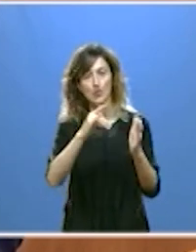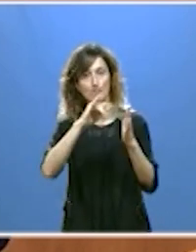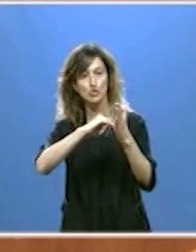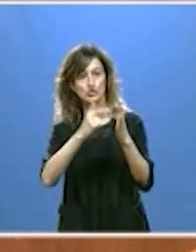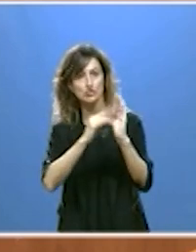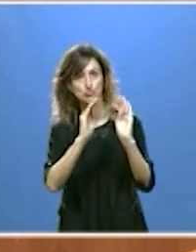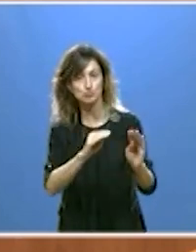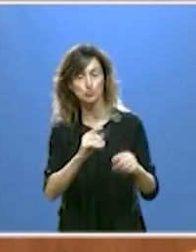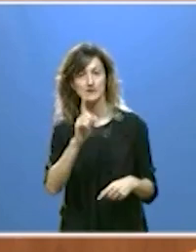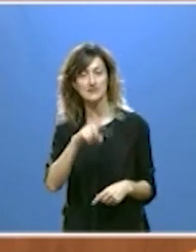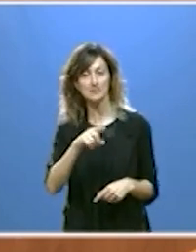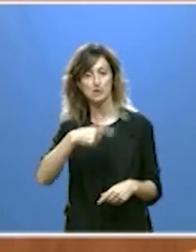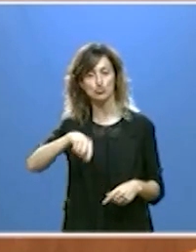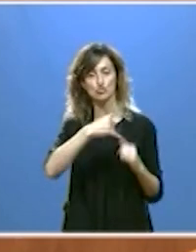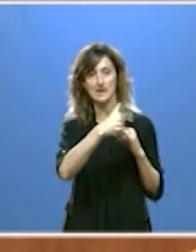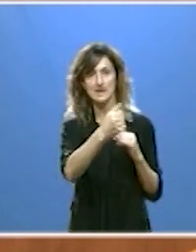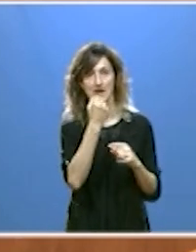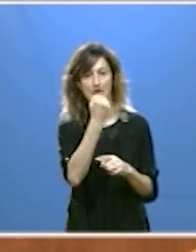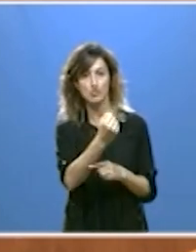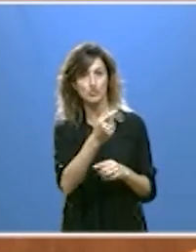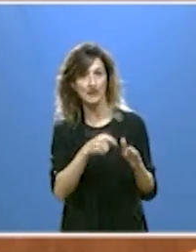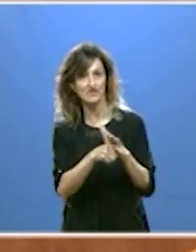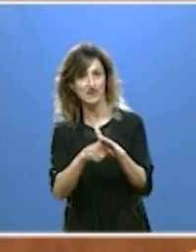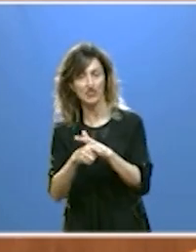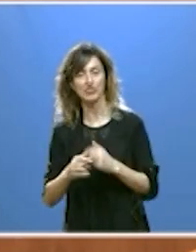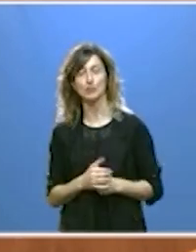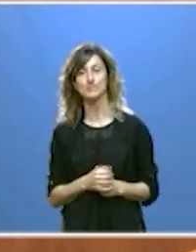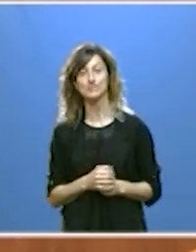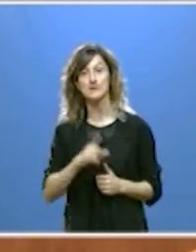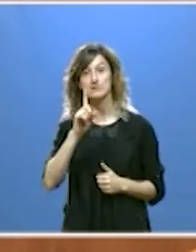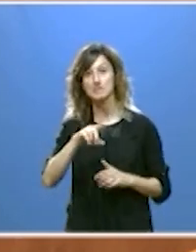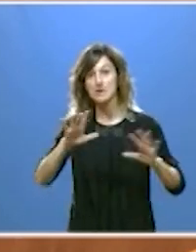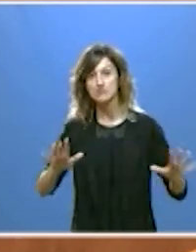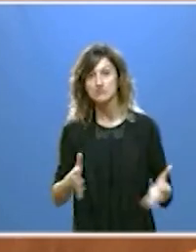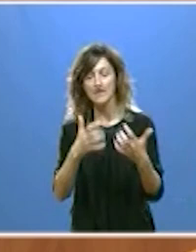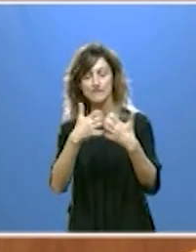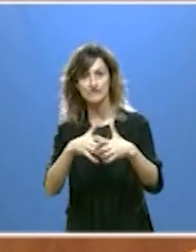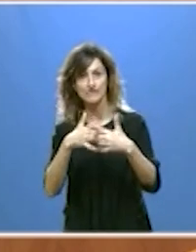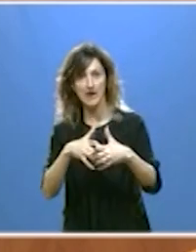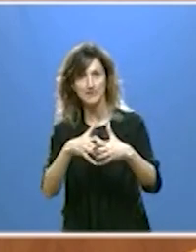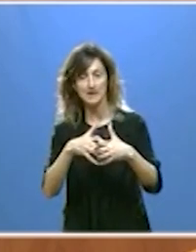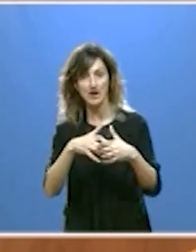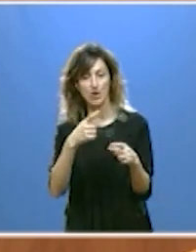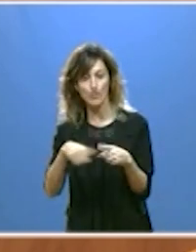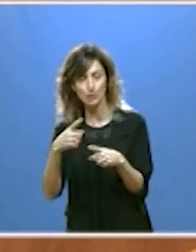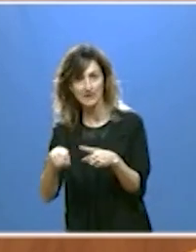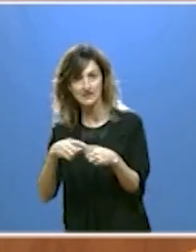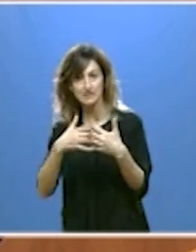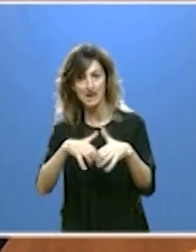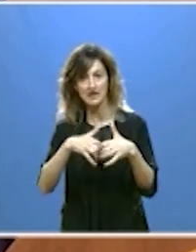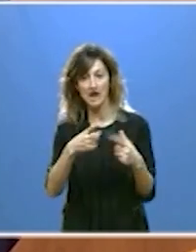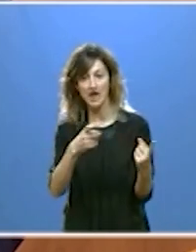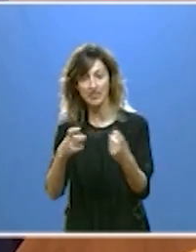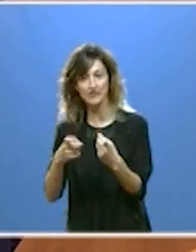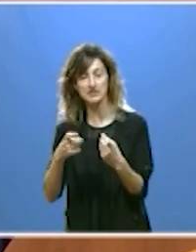contarán también con nuestras líneas de apoyo a la financiación y promoveremos que las fábricas de los componentes y la maquinaria necesaria